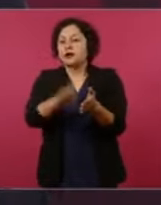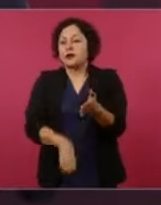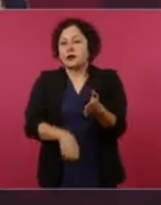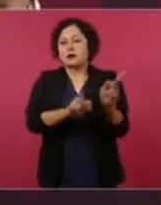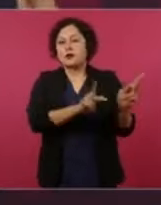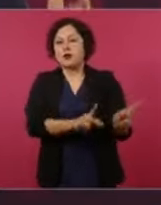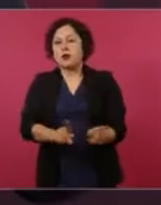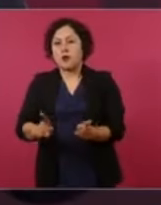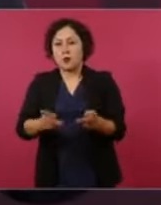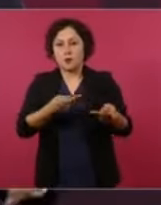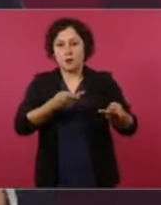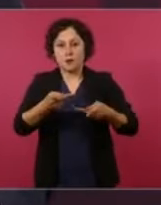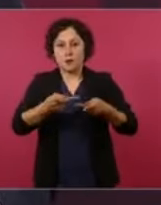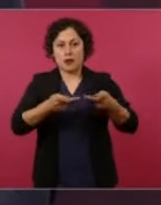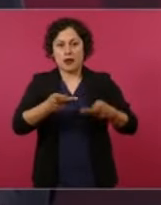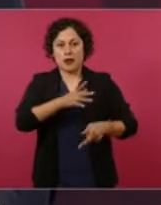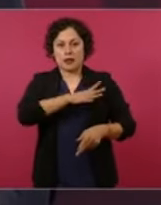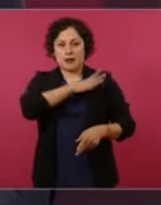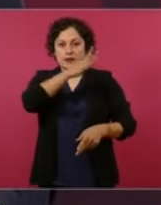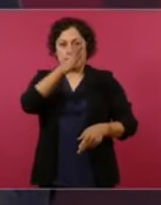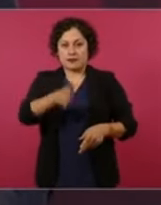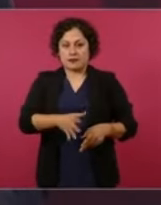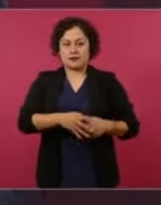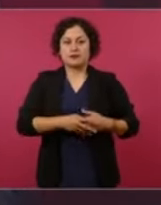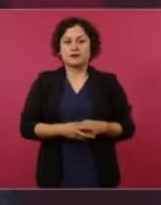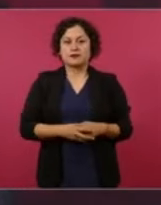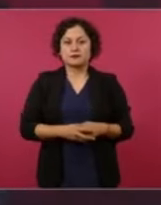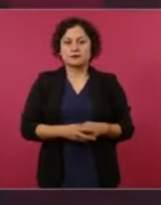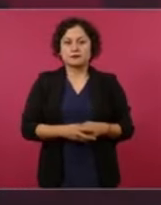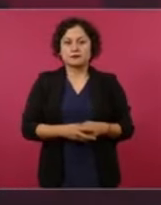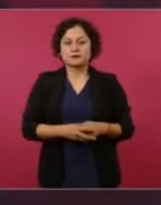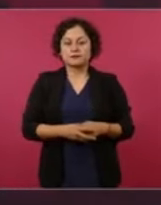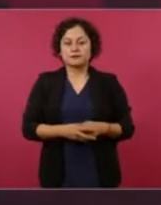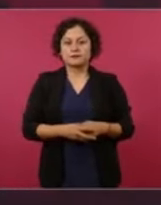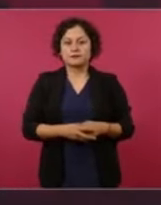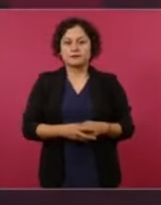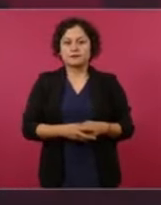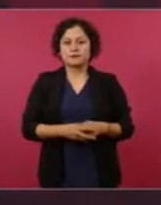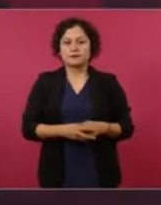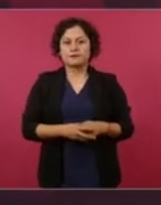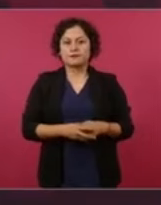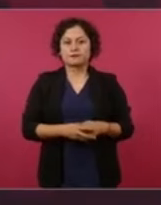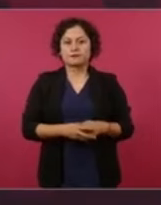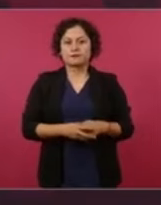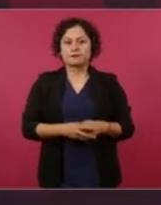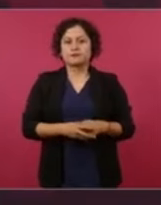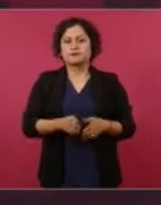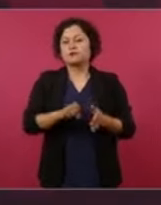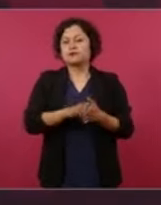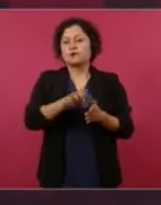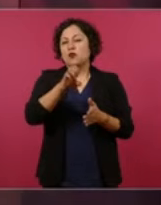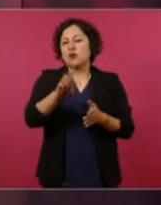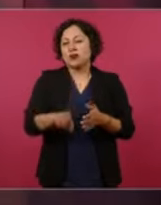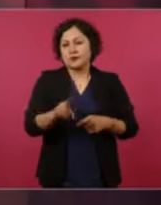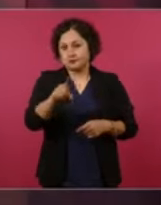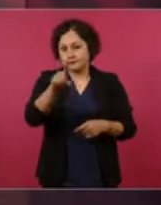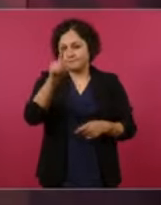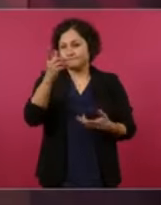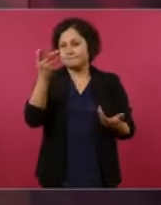por ejemplo, el Banco del Bienestar.